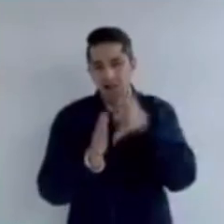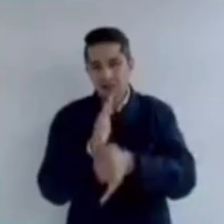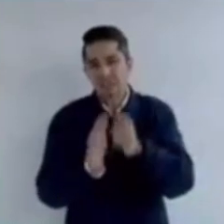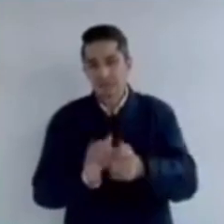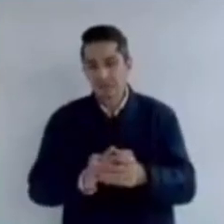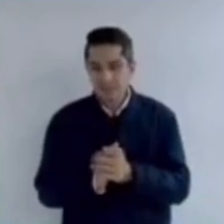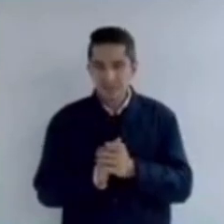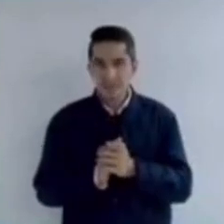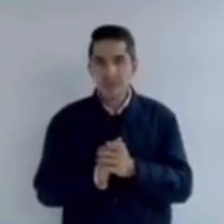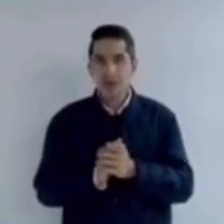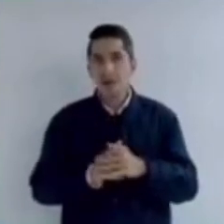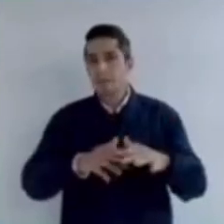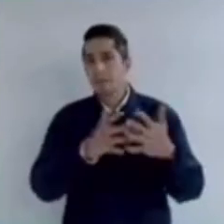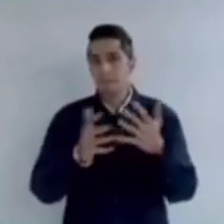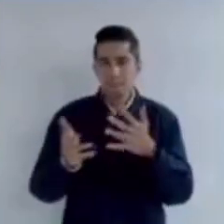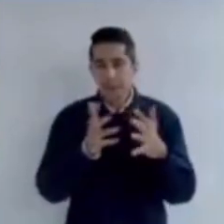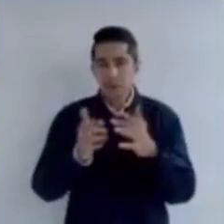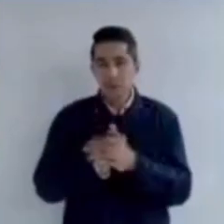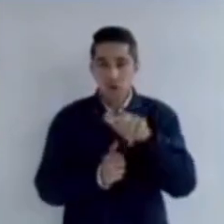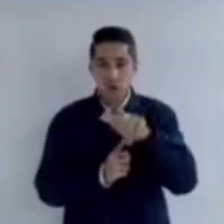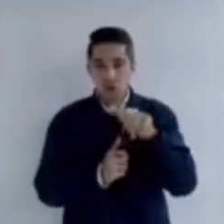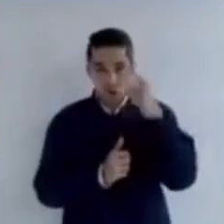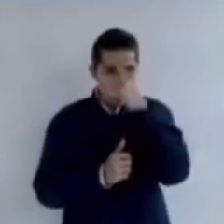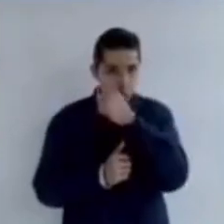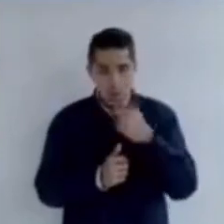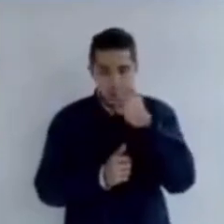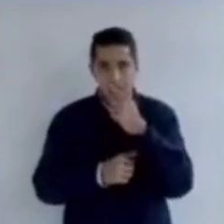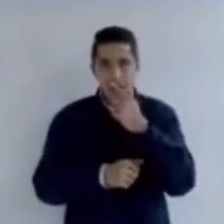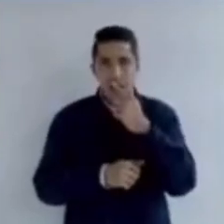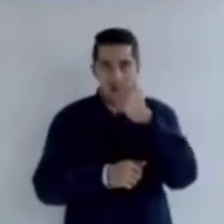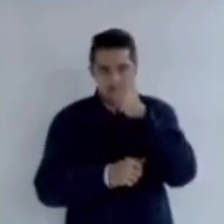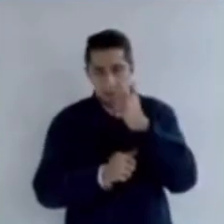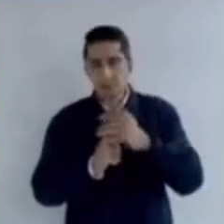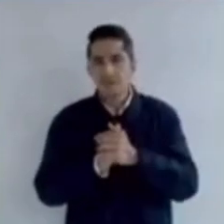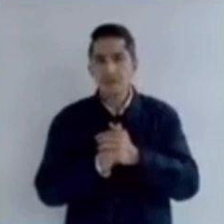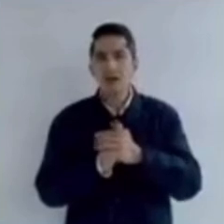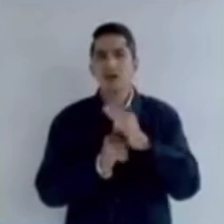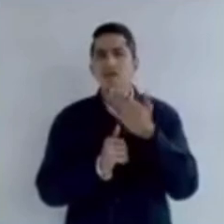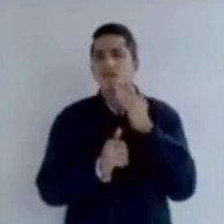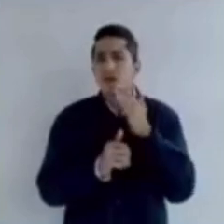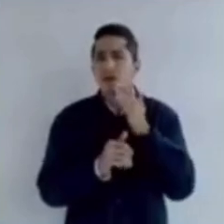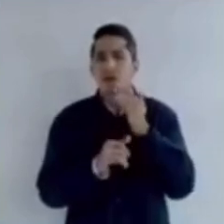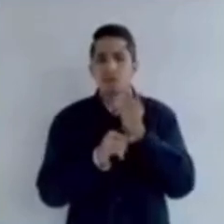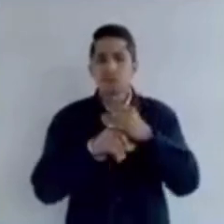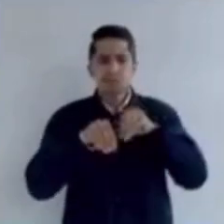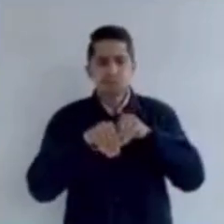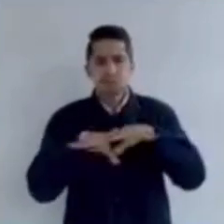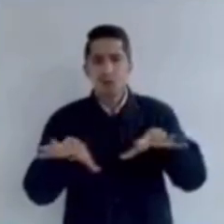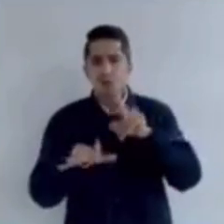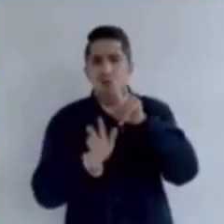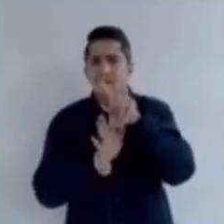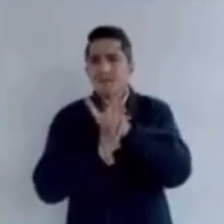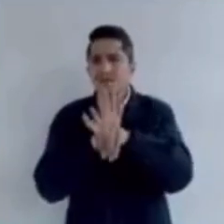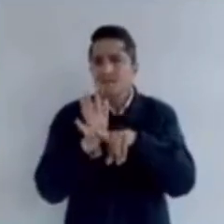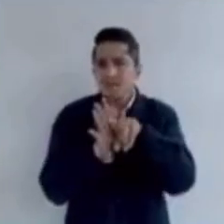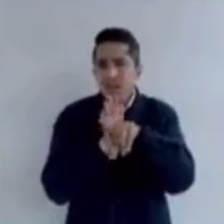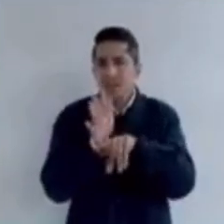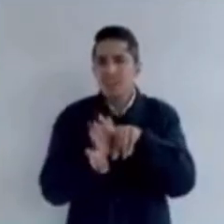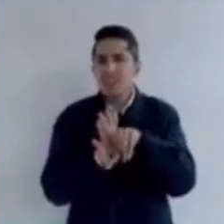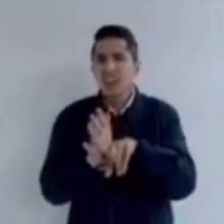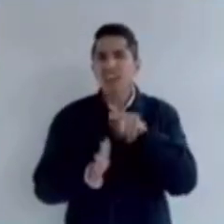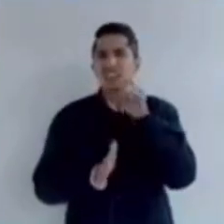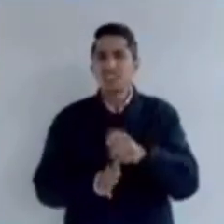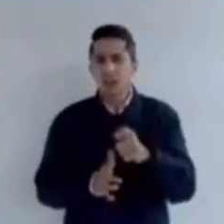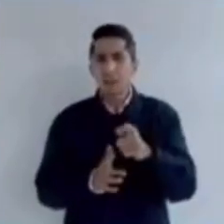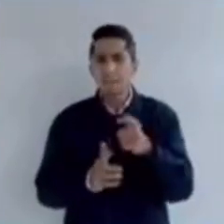Pasadas las 18 horas, se detectó a través de redes sociales un video en el que se observa la agresión con